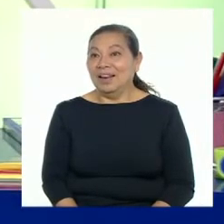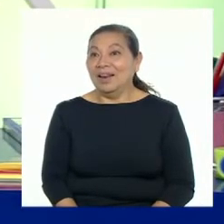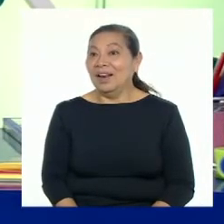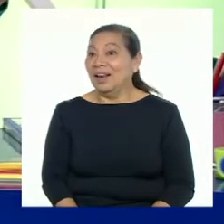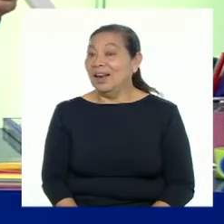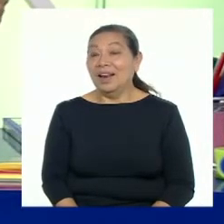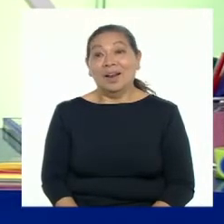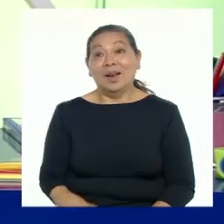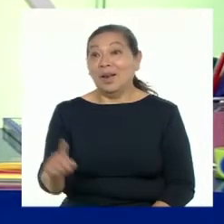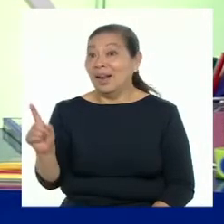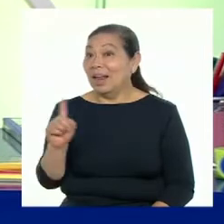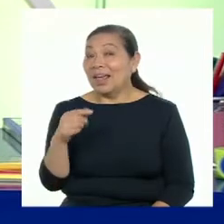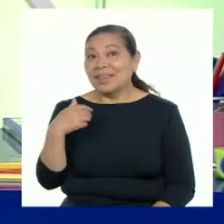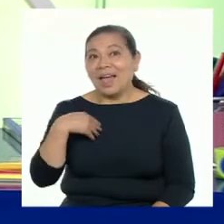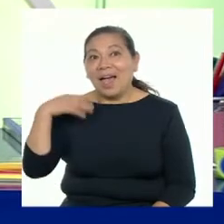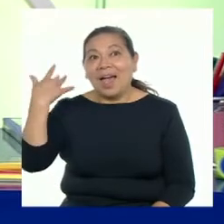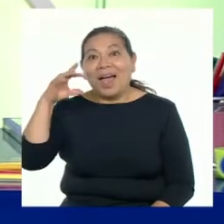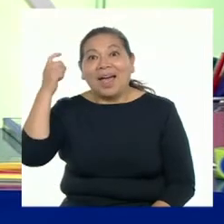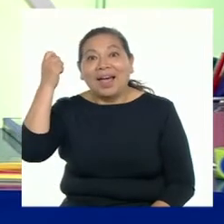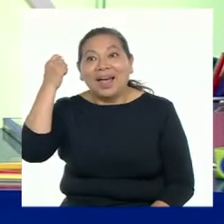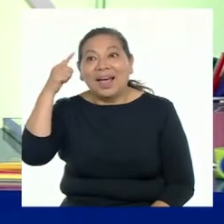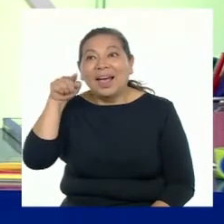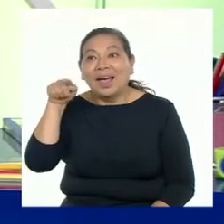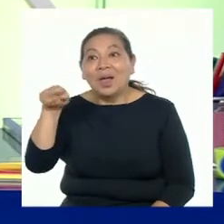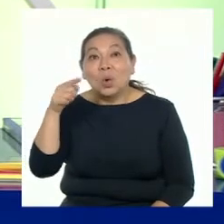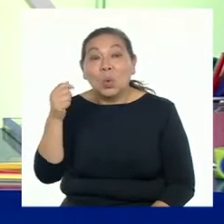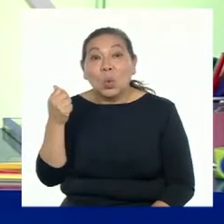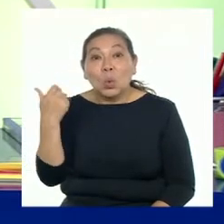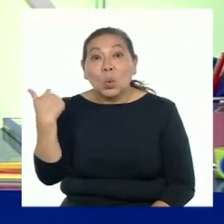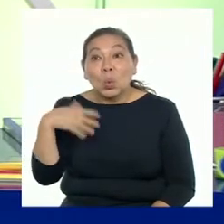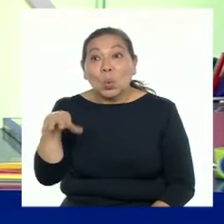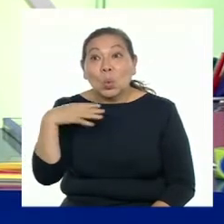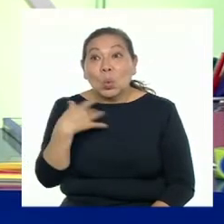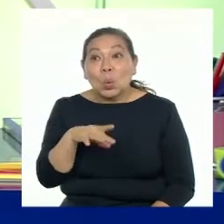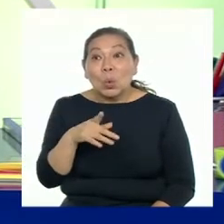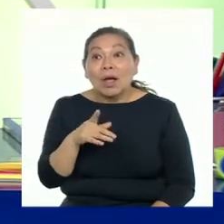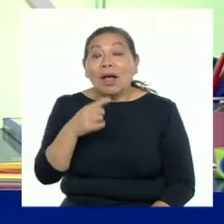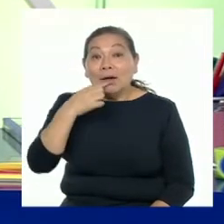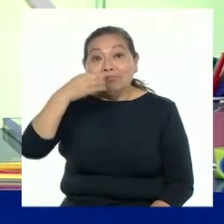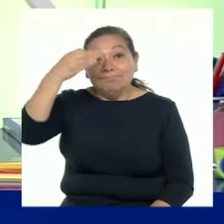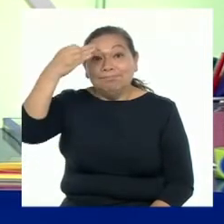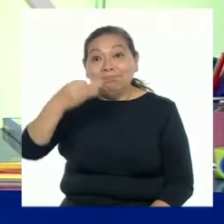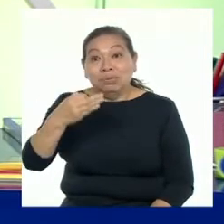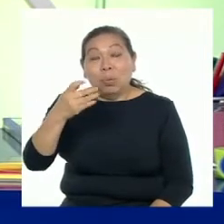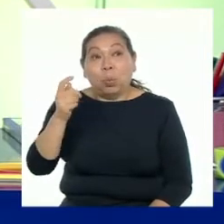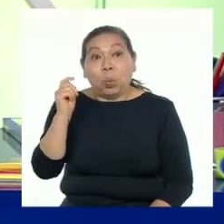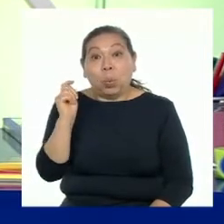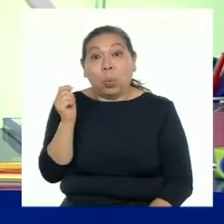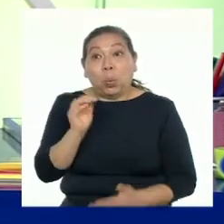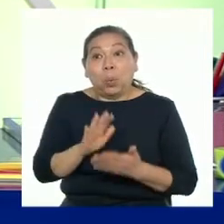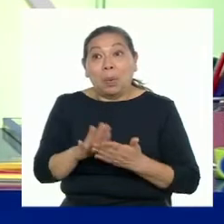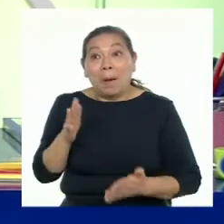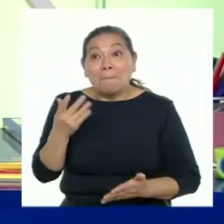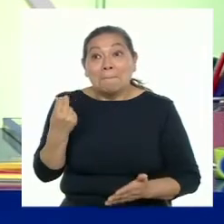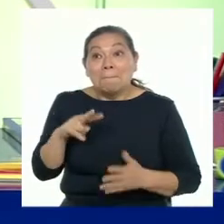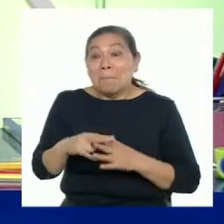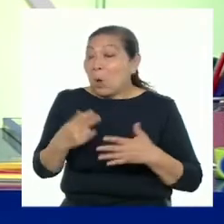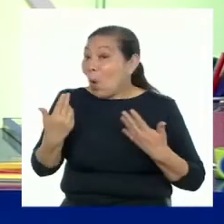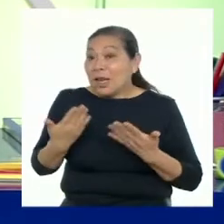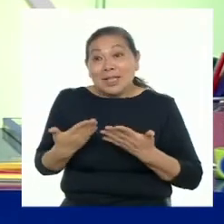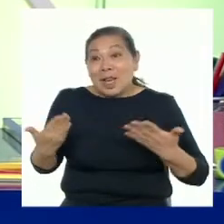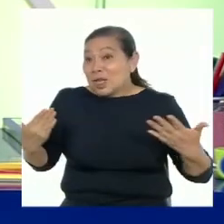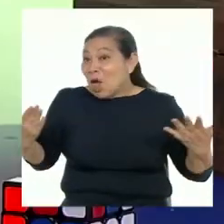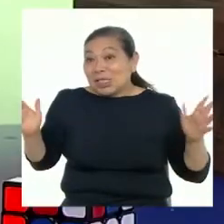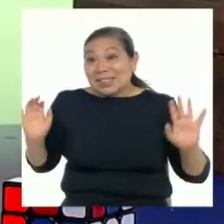No, Rebo, ya entendí. Esto vale muchísimo. Es realmente un tesoro. Vale más que cualquier